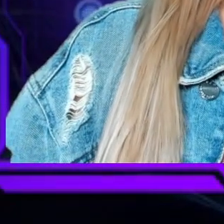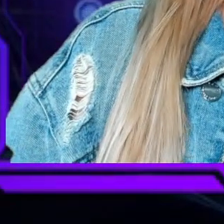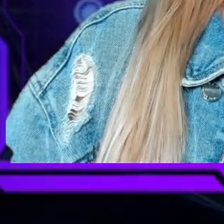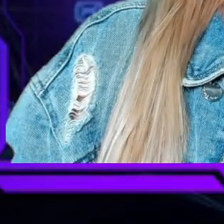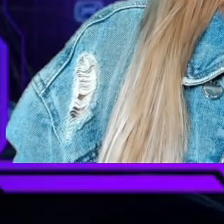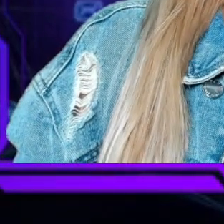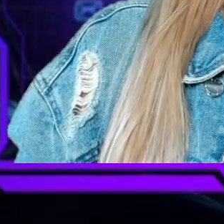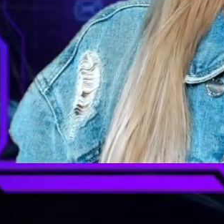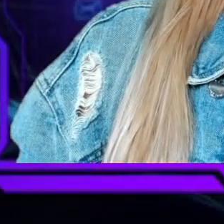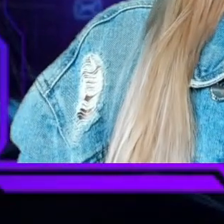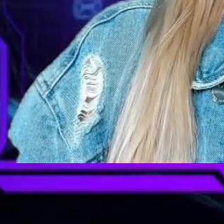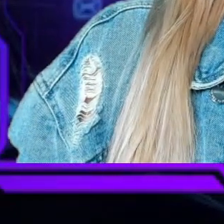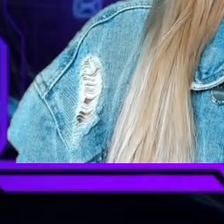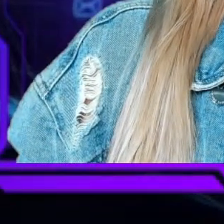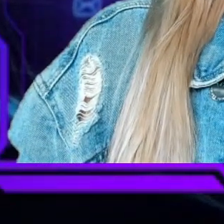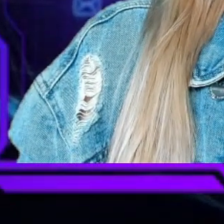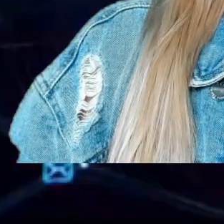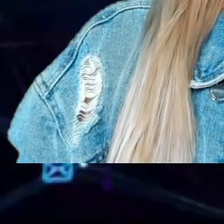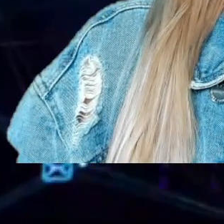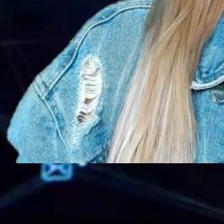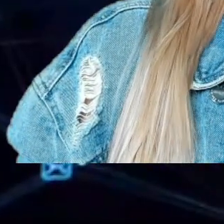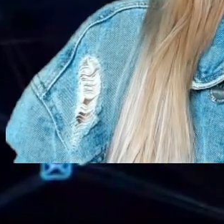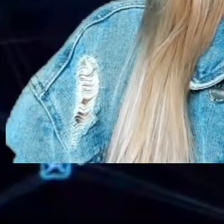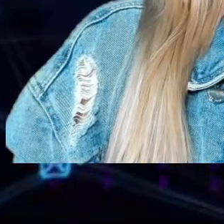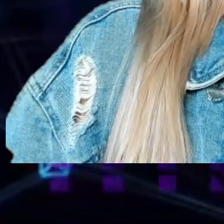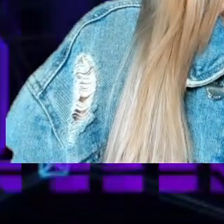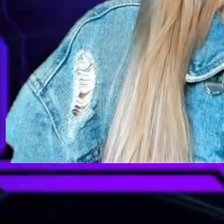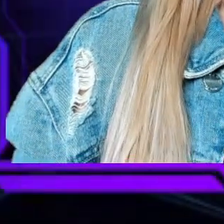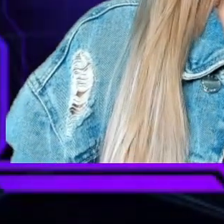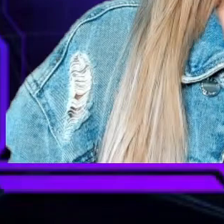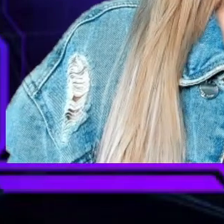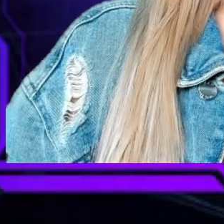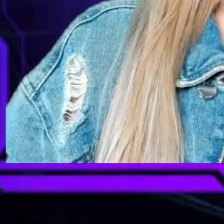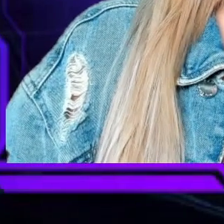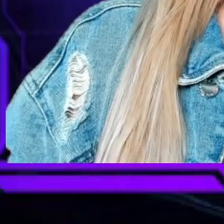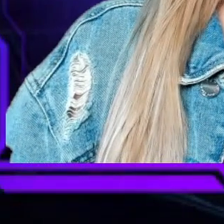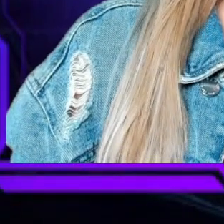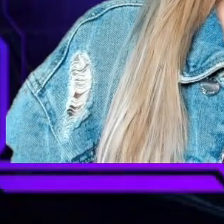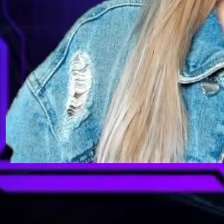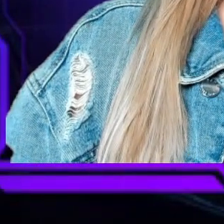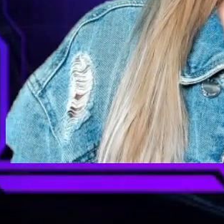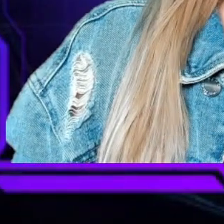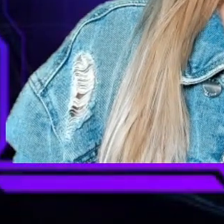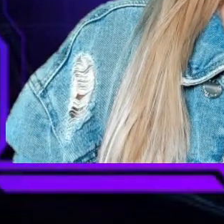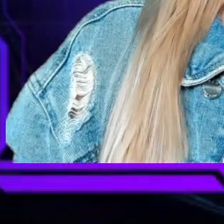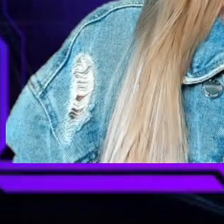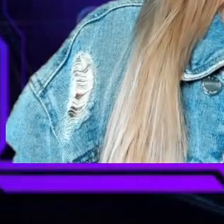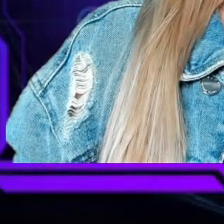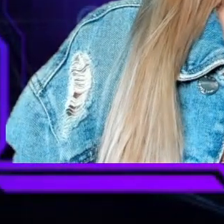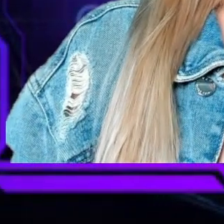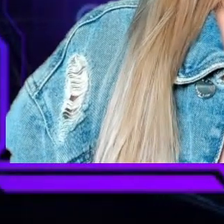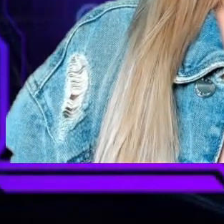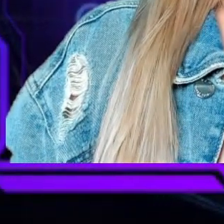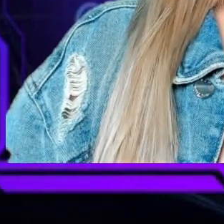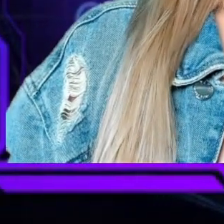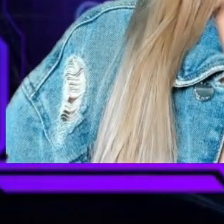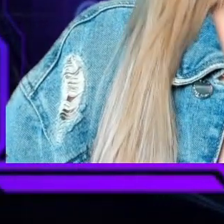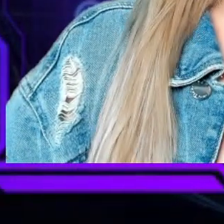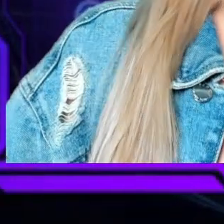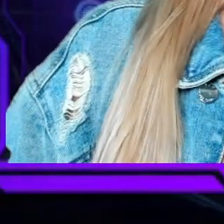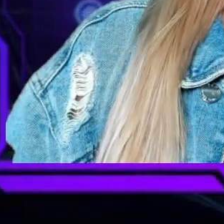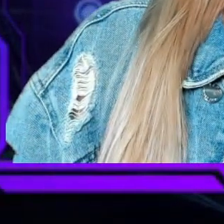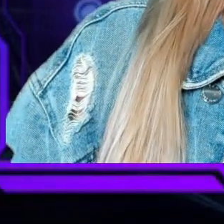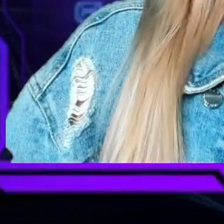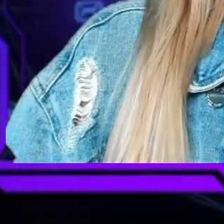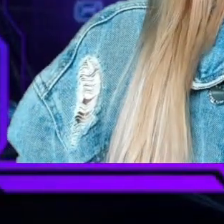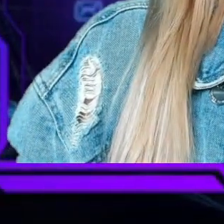rebusca, pero literalmente se rebusca para aguantar una buena remangada, que para qué le cuento. Tal es el caso de la